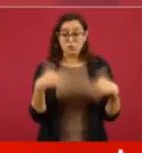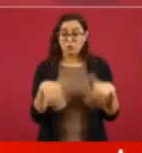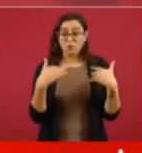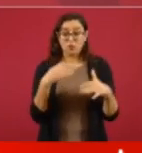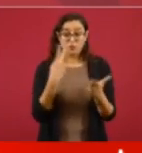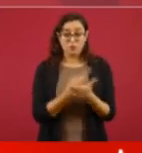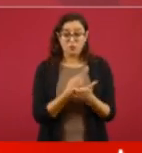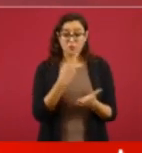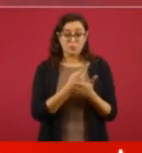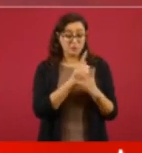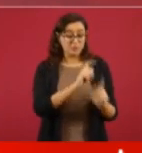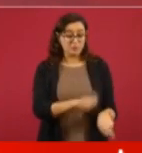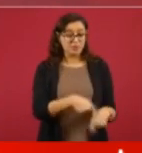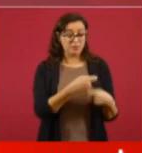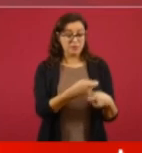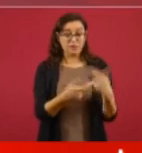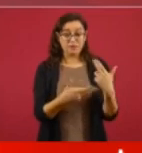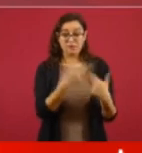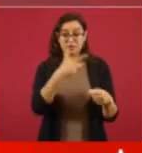en ciencia.